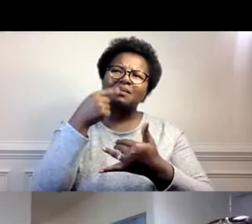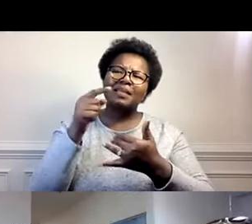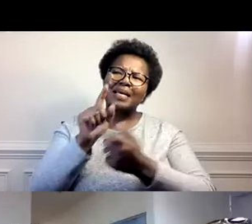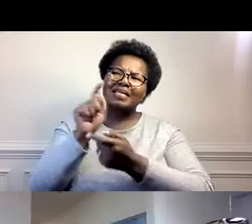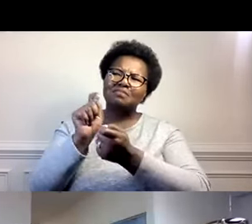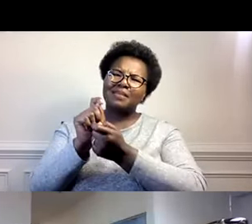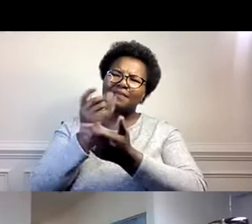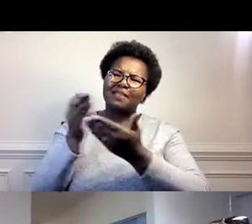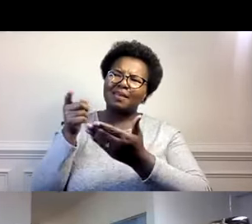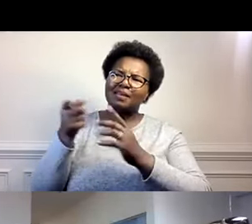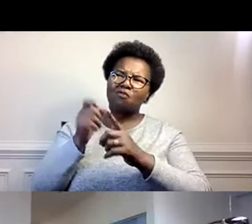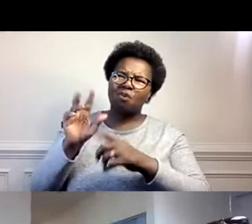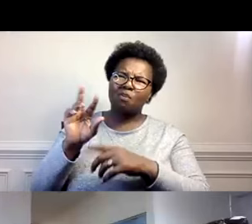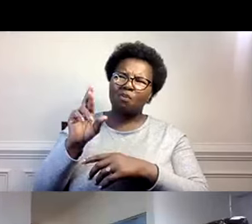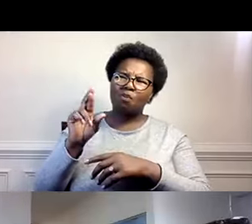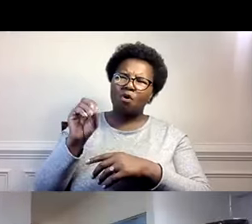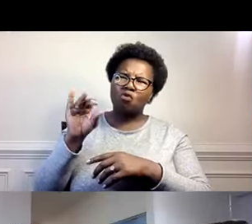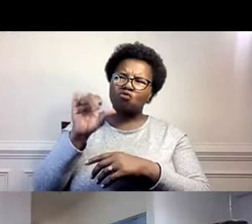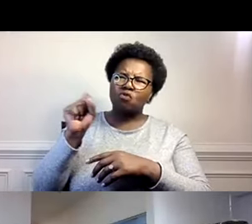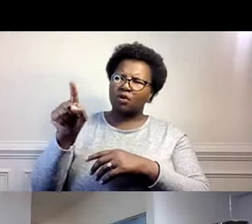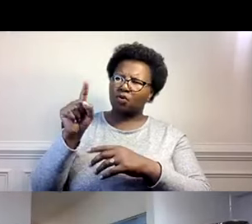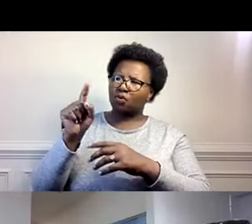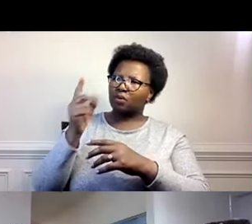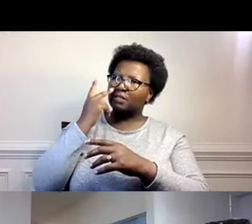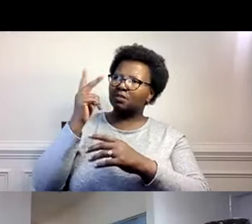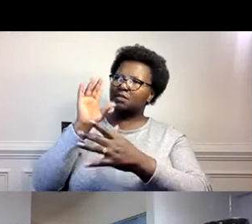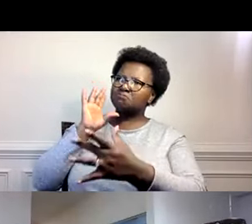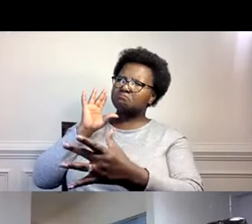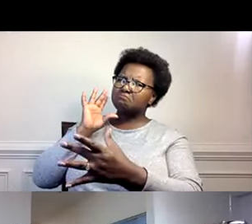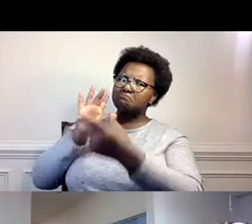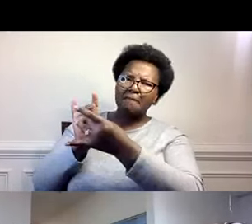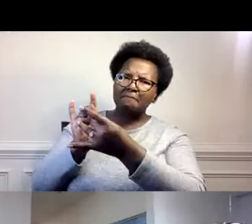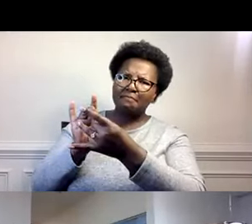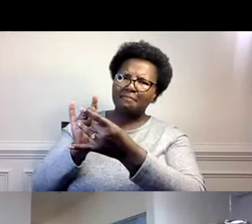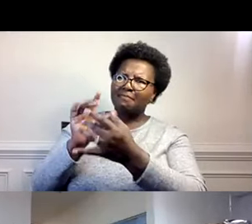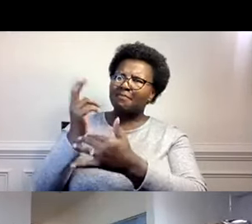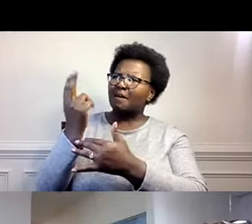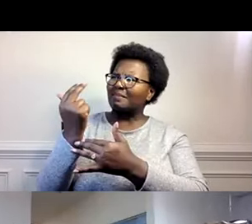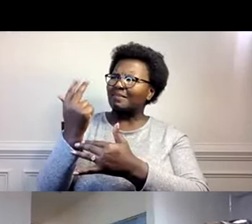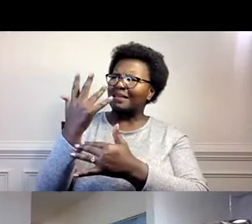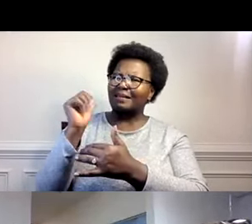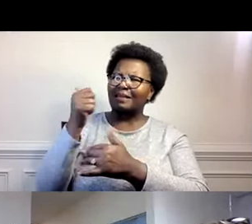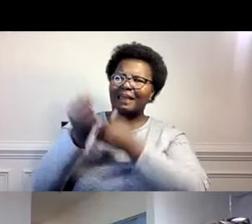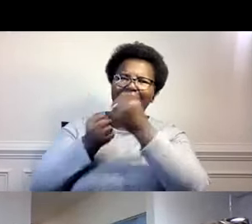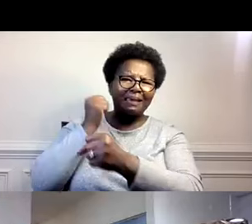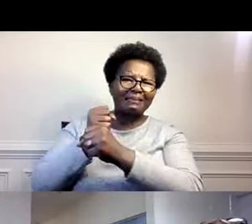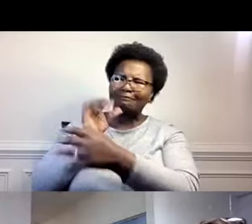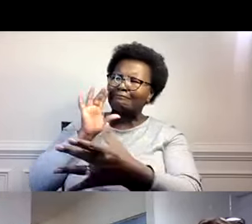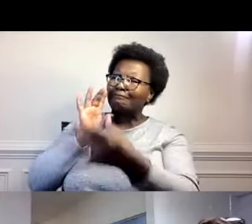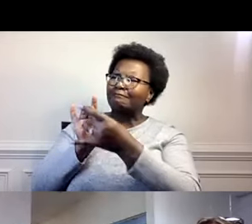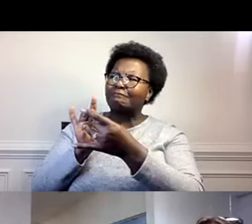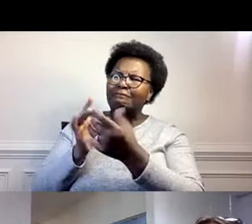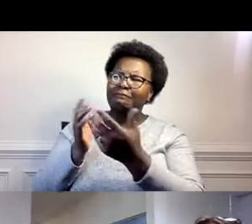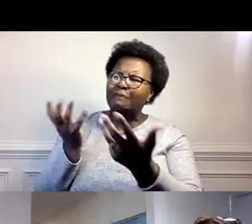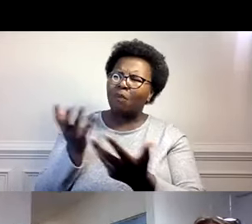específicas de Rosa? Que tal vez causen a que te lleves bien con ella por esos 10,